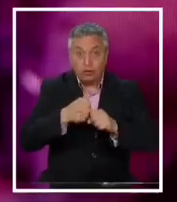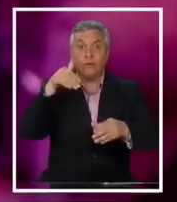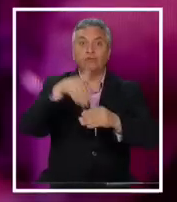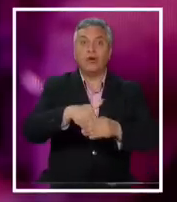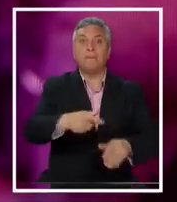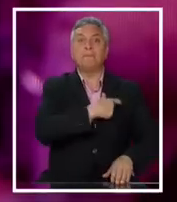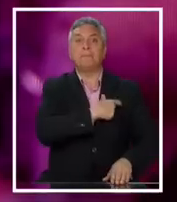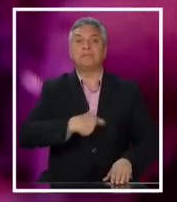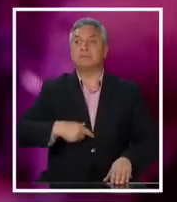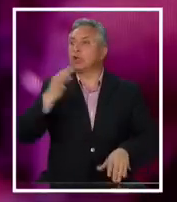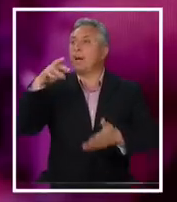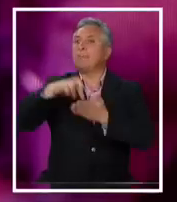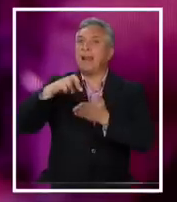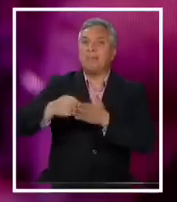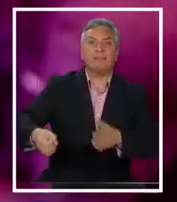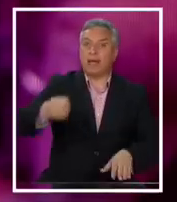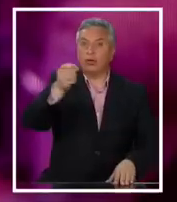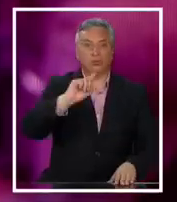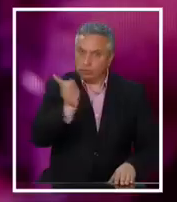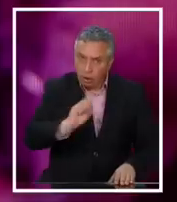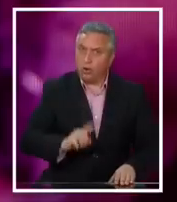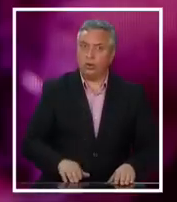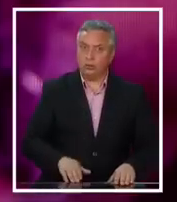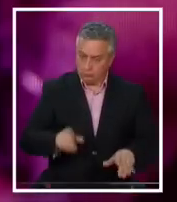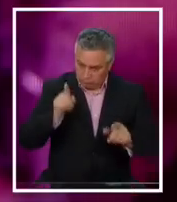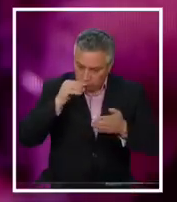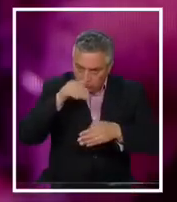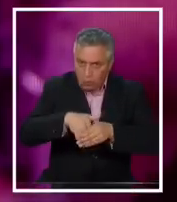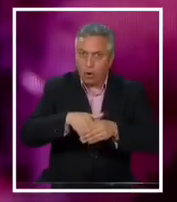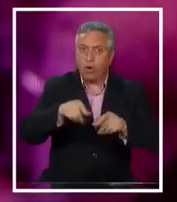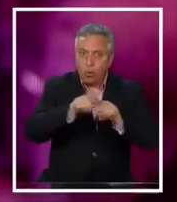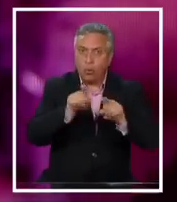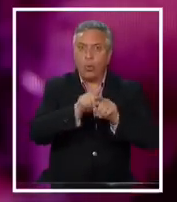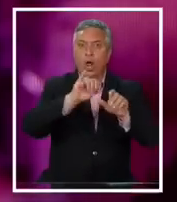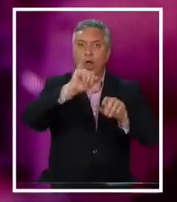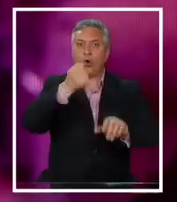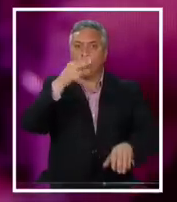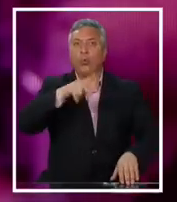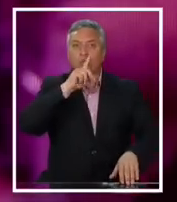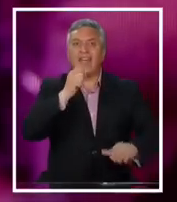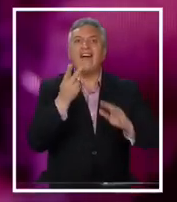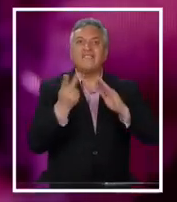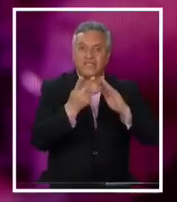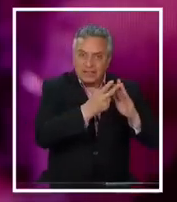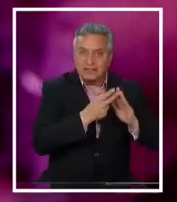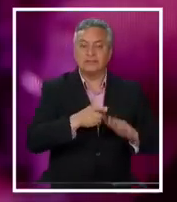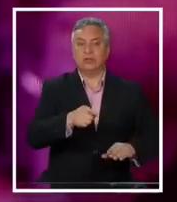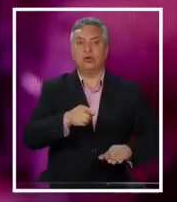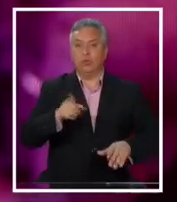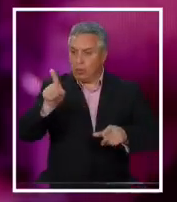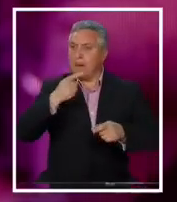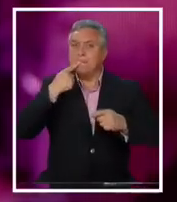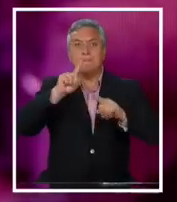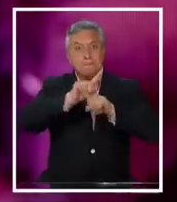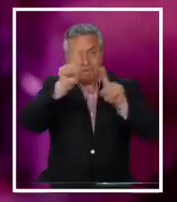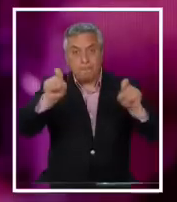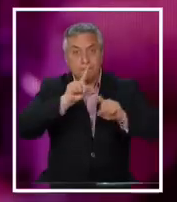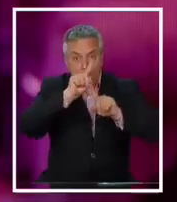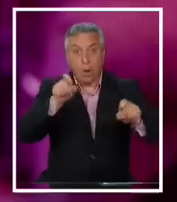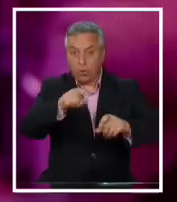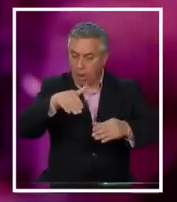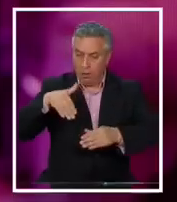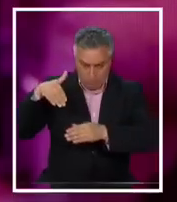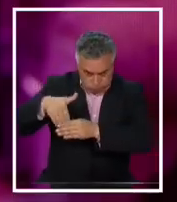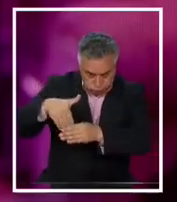por un parlamentario. Es regular, es en instancias como las juntas de vecinos, es en instancias como los referéndum, con las iniciativas